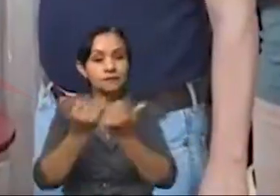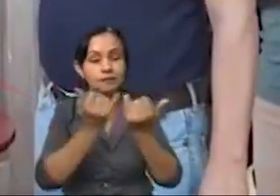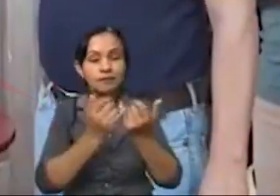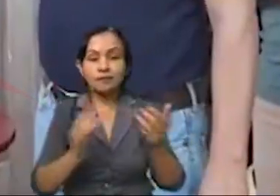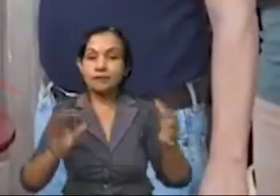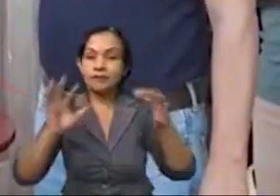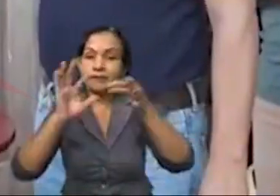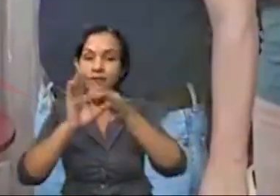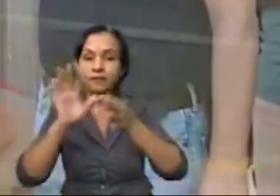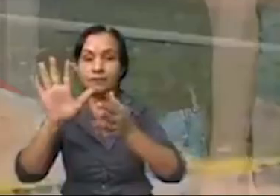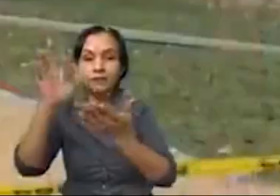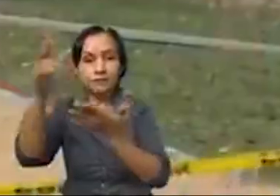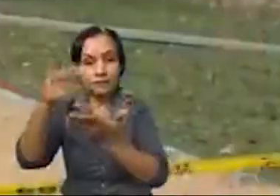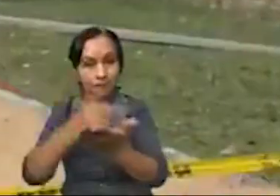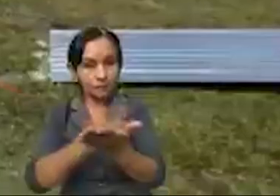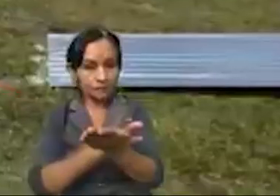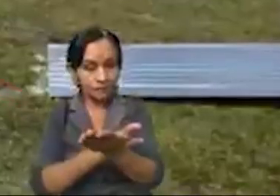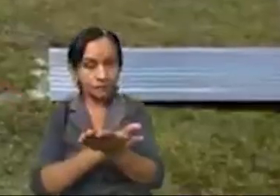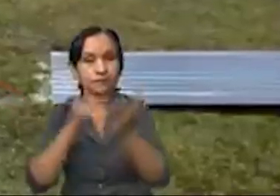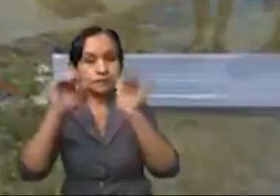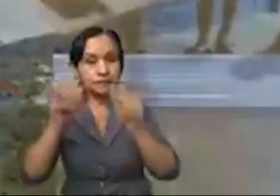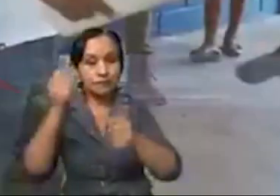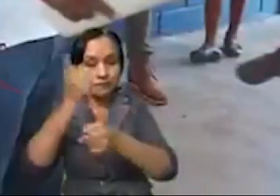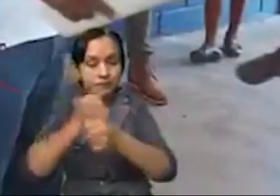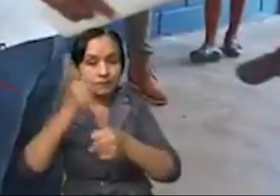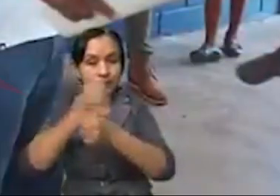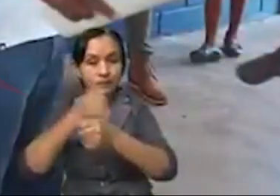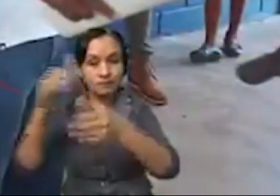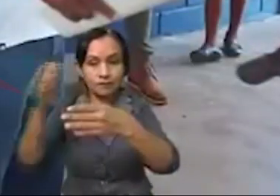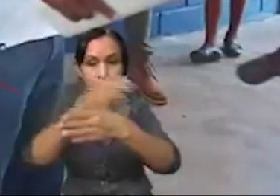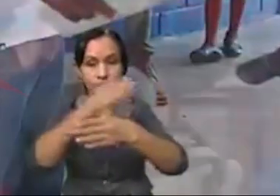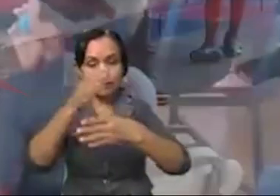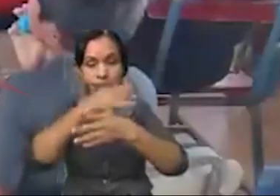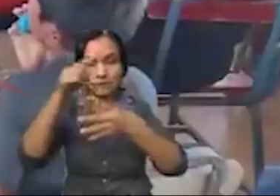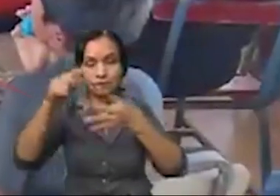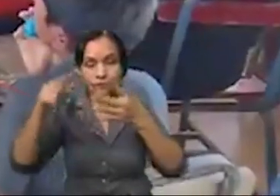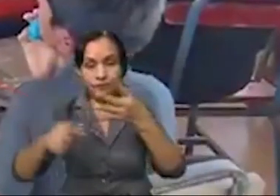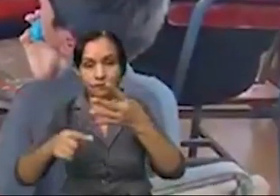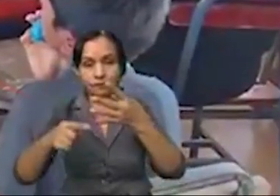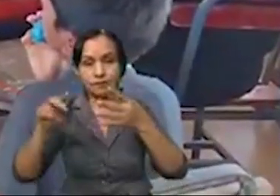permitido que todas las cosas suceden de la mejor manera. Para Noticias 12, Gabriela Solórzano.